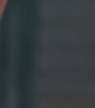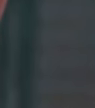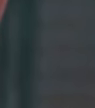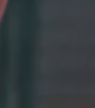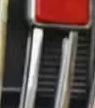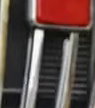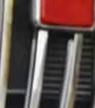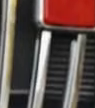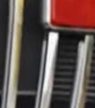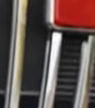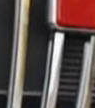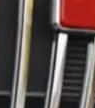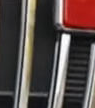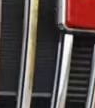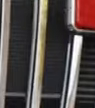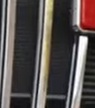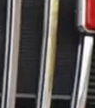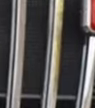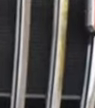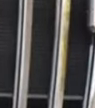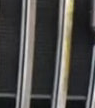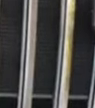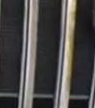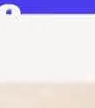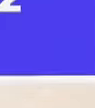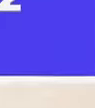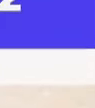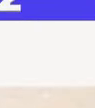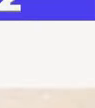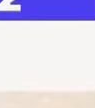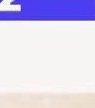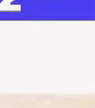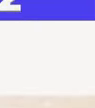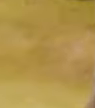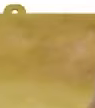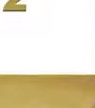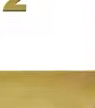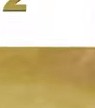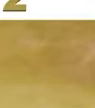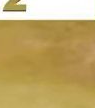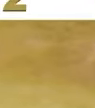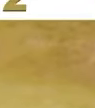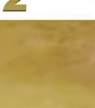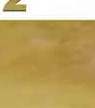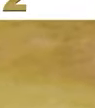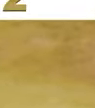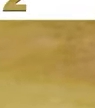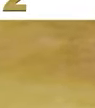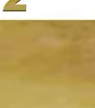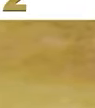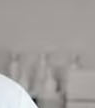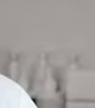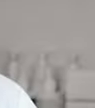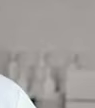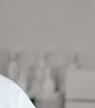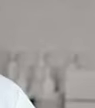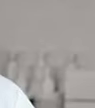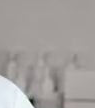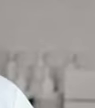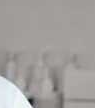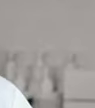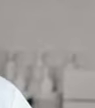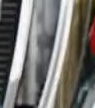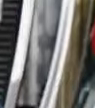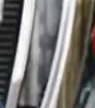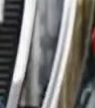emergencias. Son todos los que con su compromiso hacen que Risaralda sea sentimiento de todos. En esta época